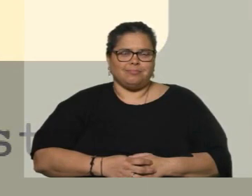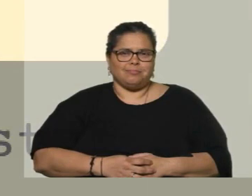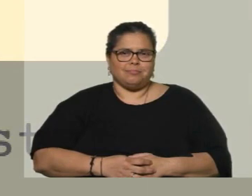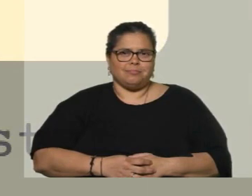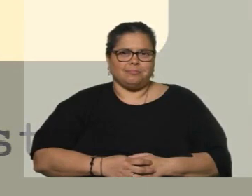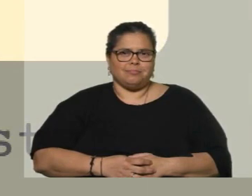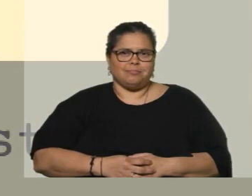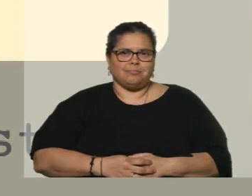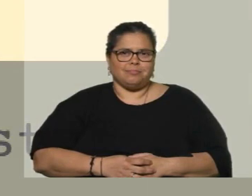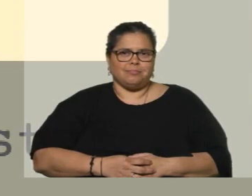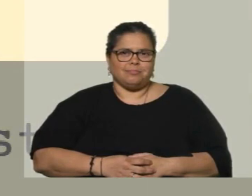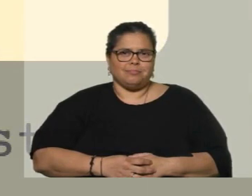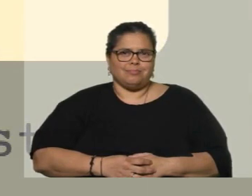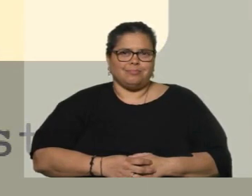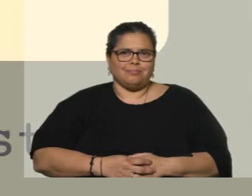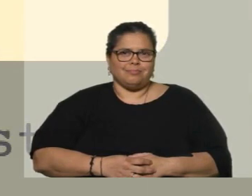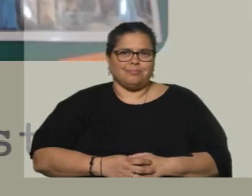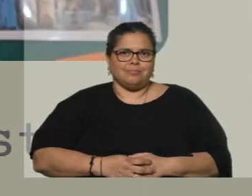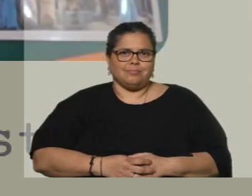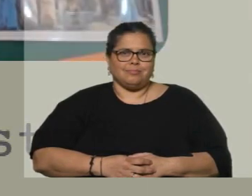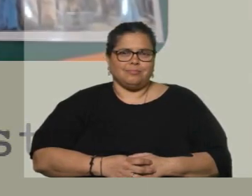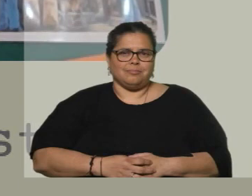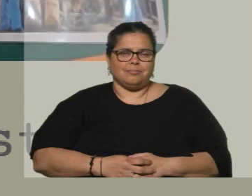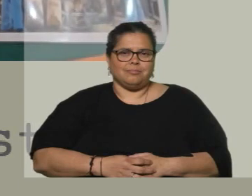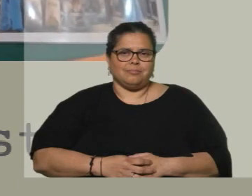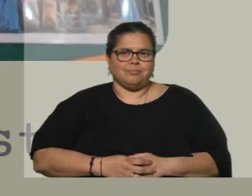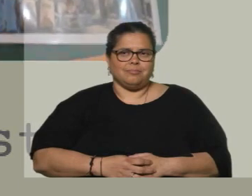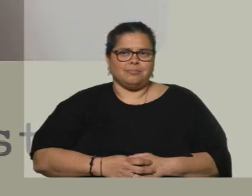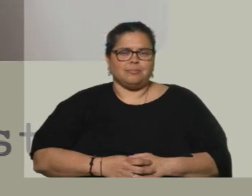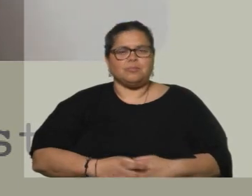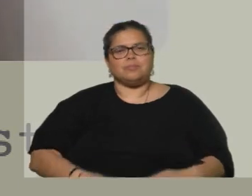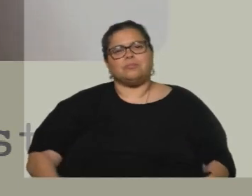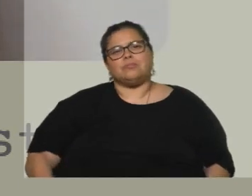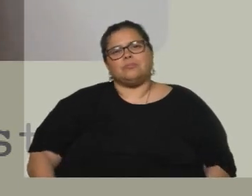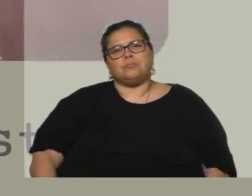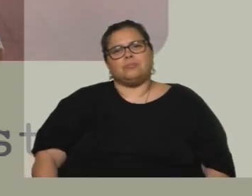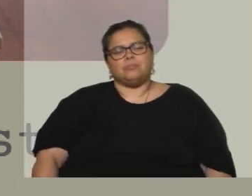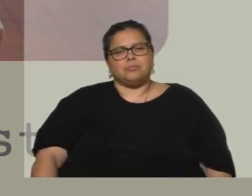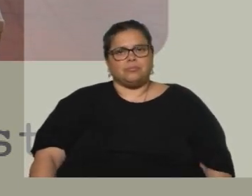¡Gol! ¡Gol! ¡Gol!